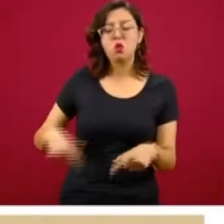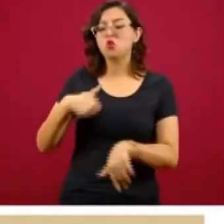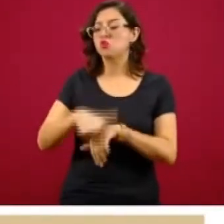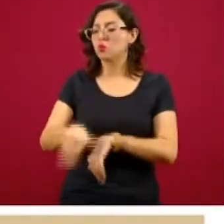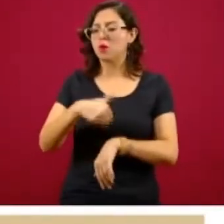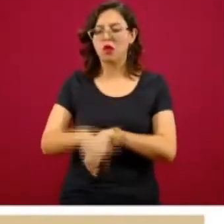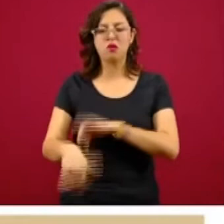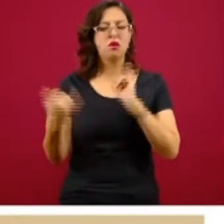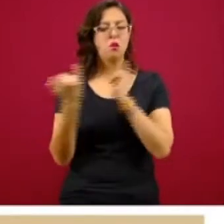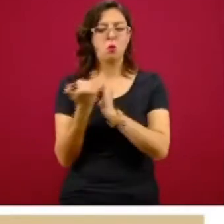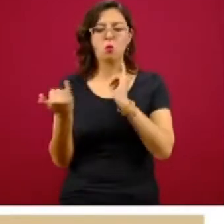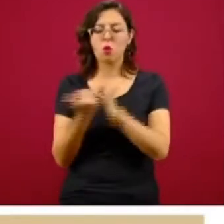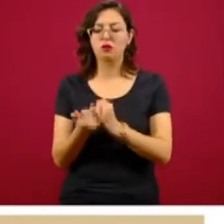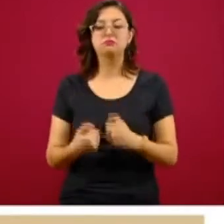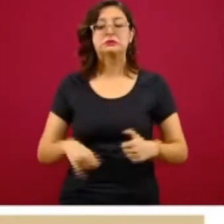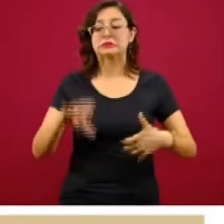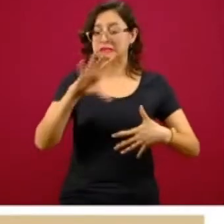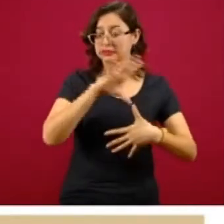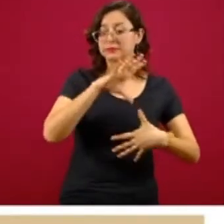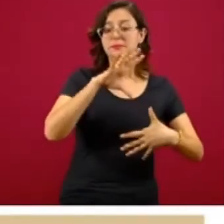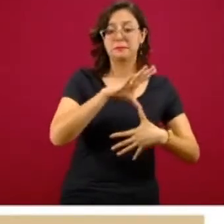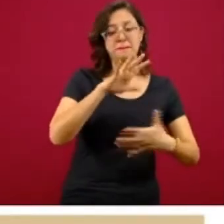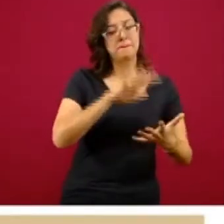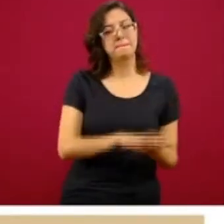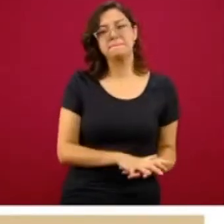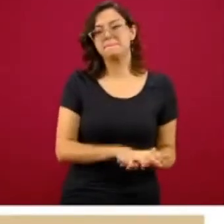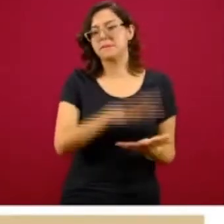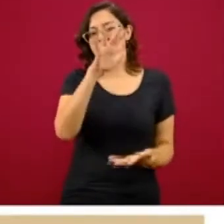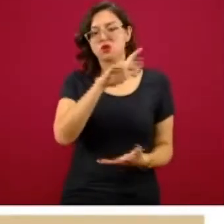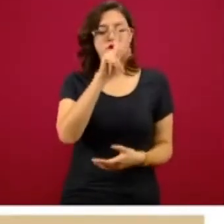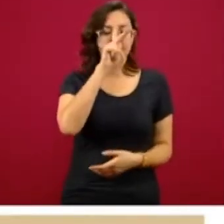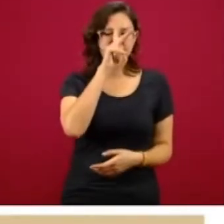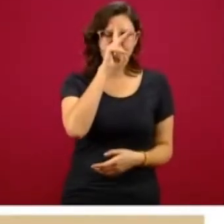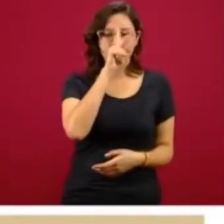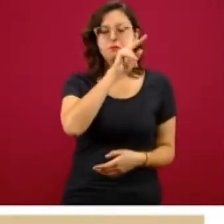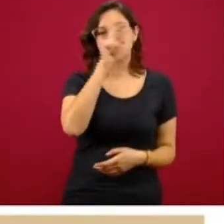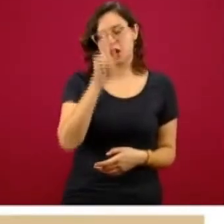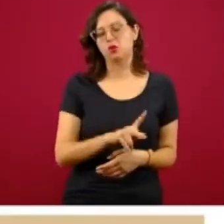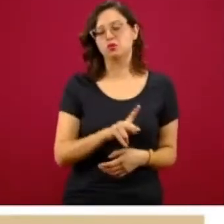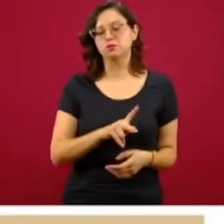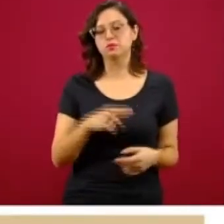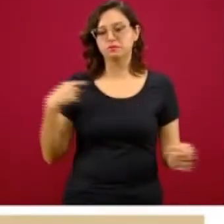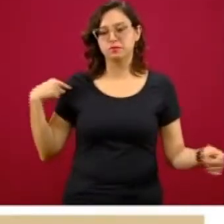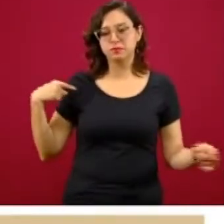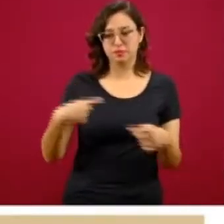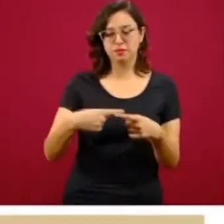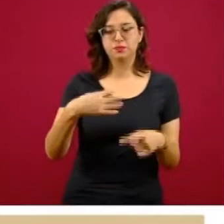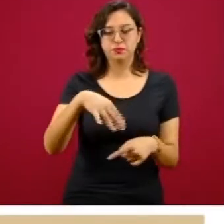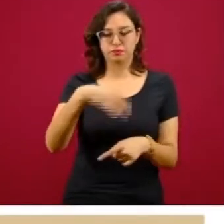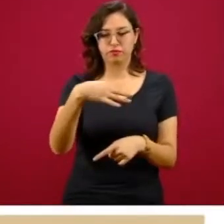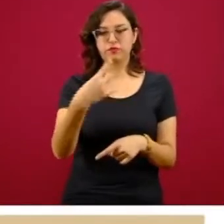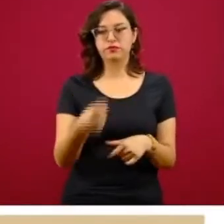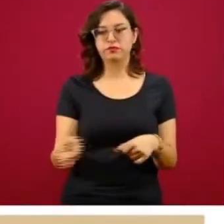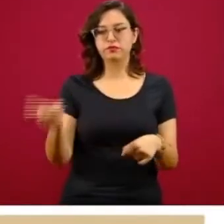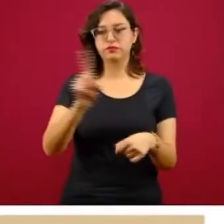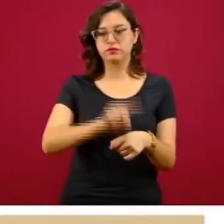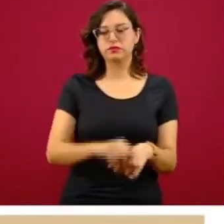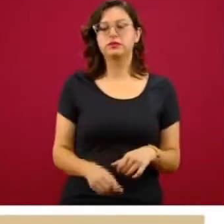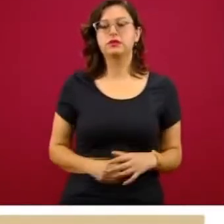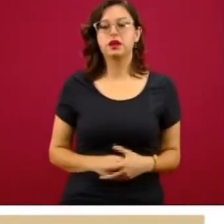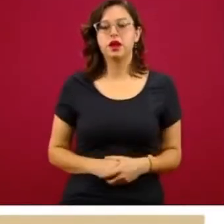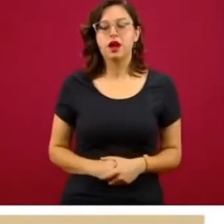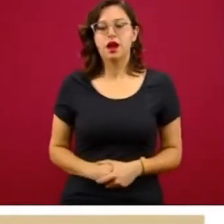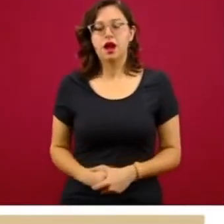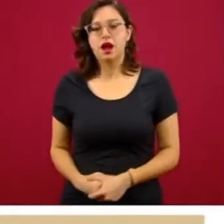estudiadas. José Luis Salomía, director general de Epidemiología, informó que la conferencia vespertina de este jueves es la número 111